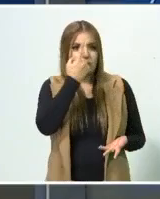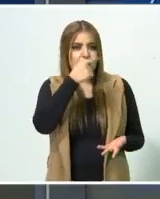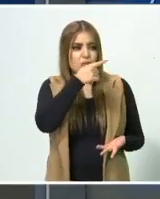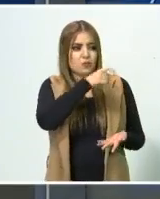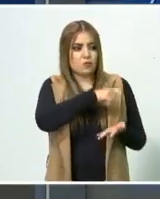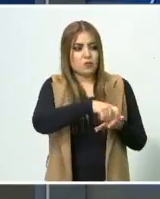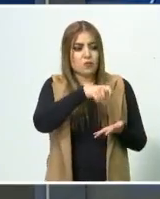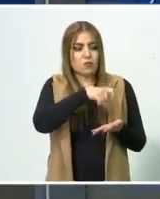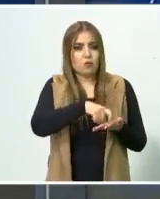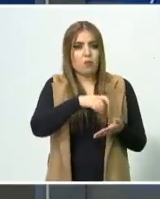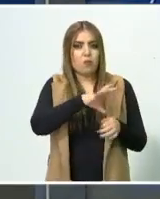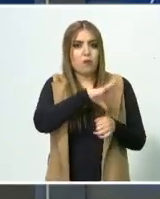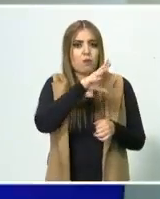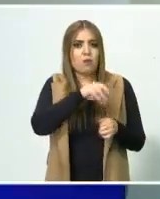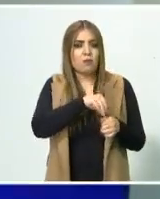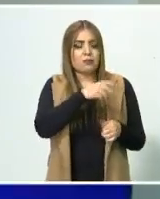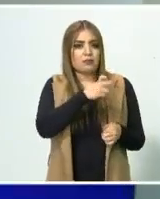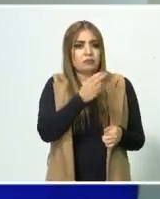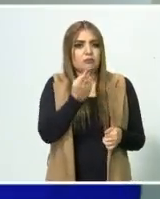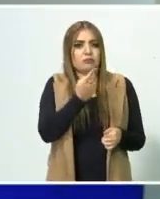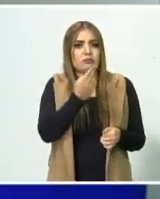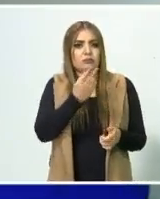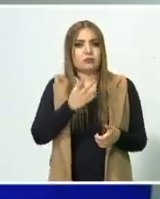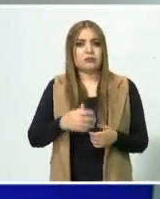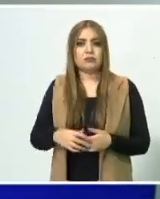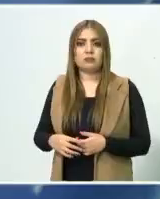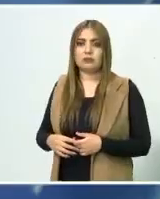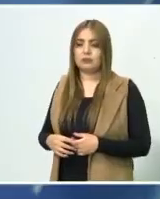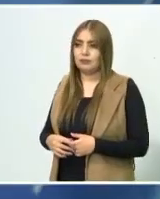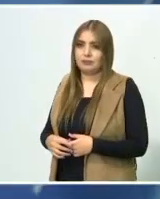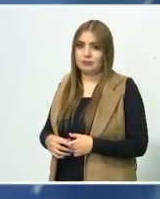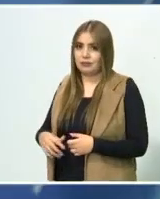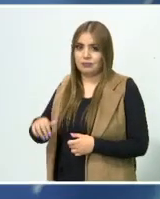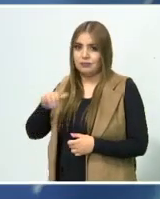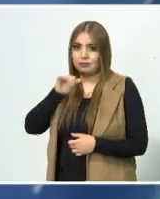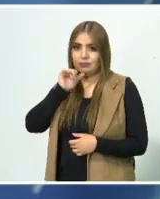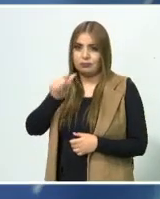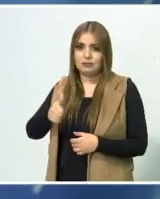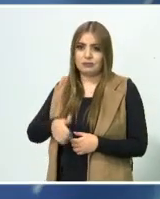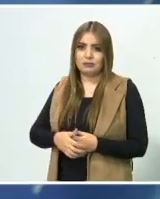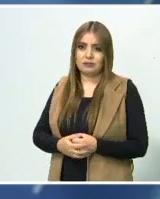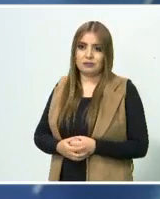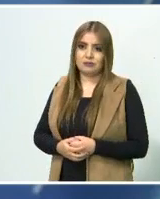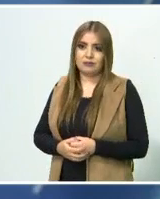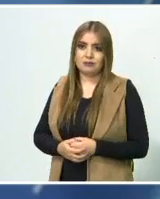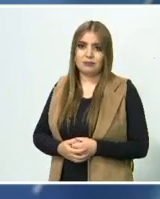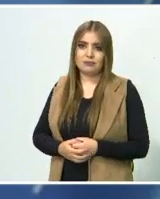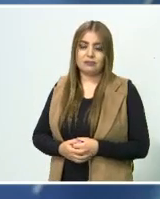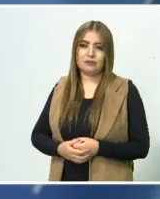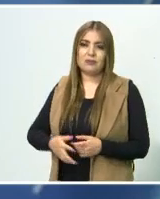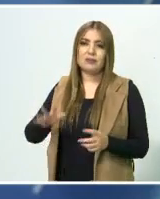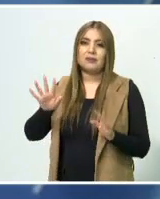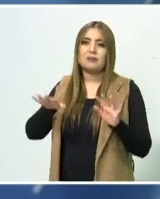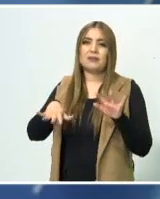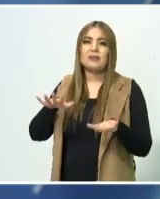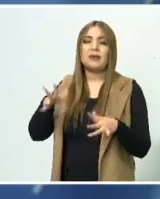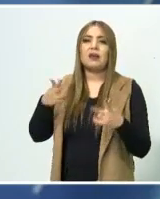necesidades, Moisés? No, nadie. Nadie, nomás así personas.